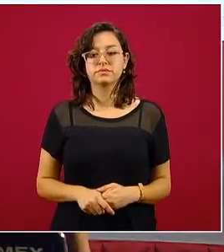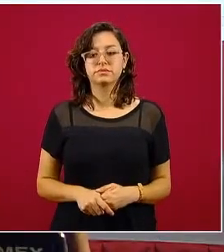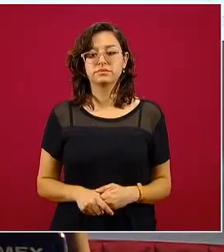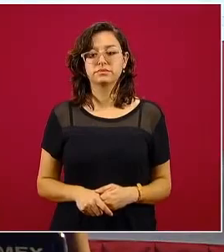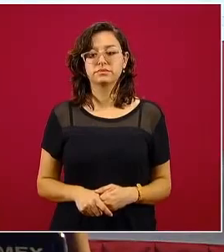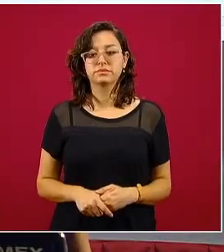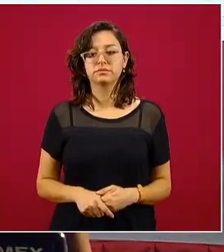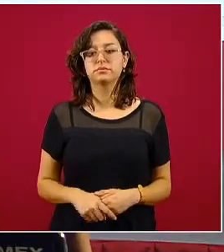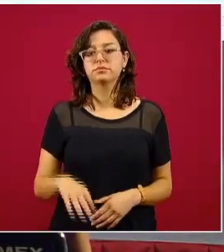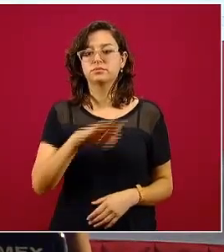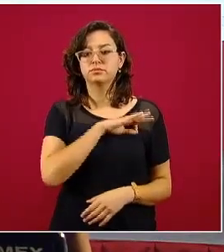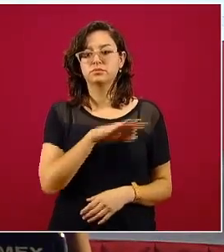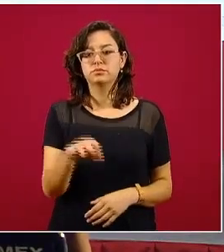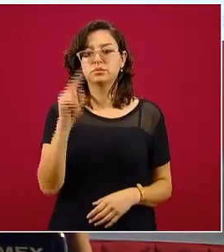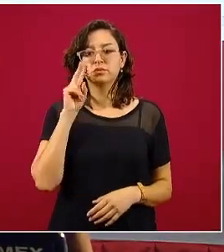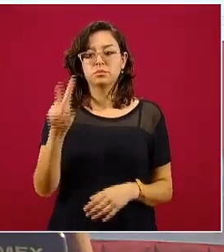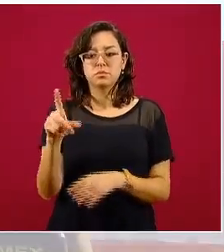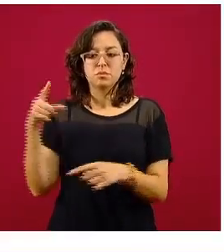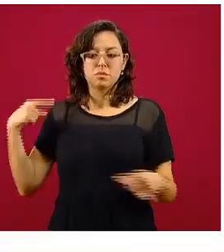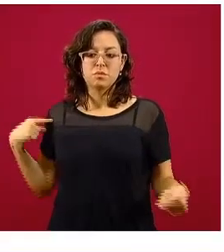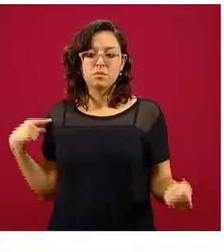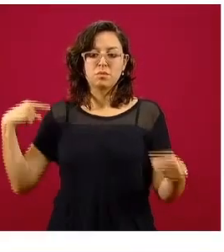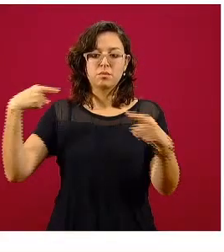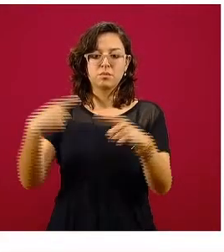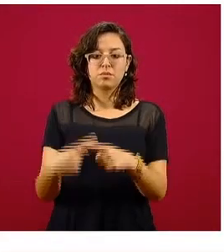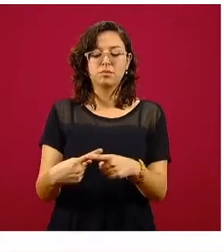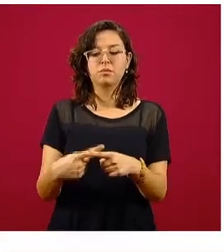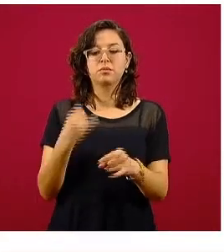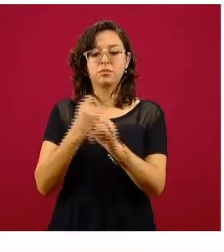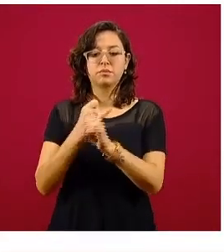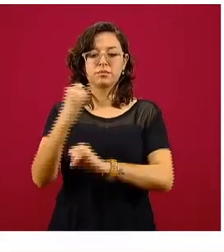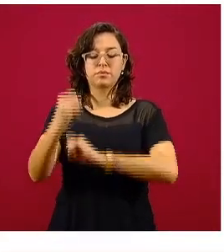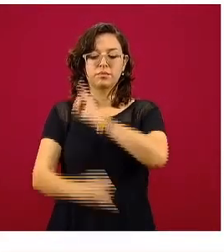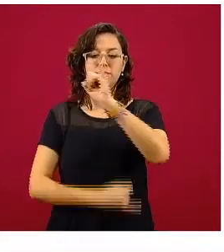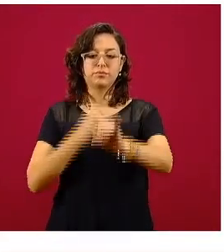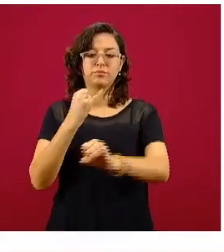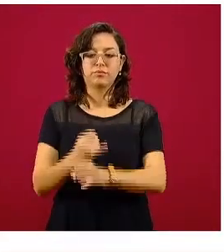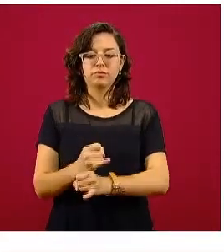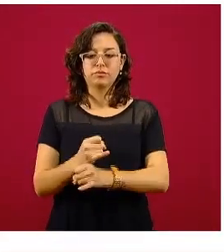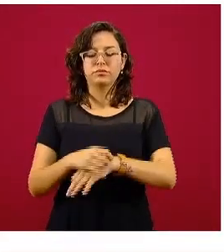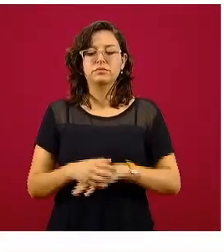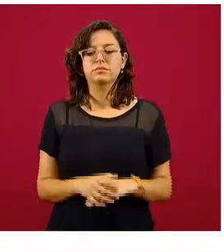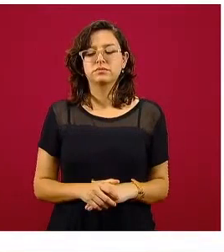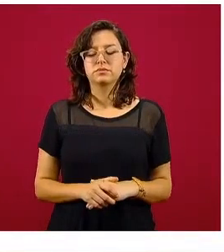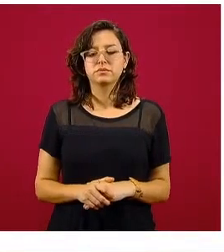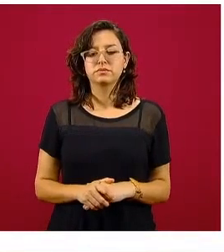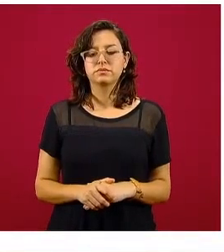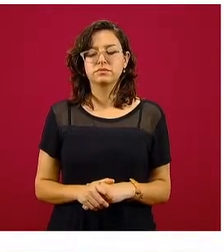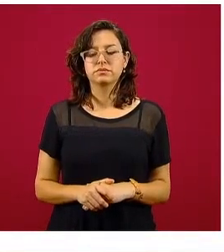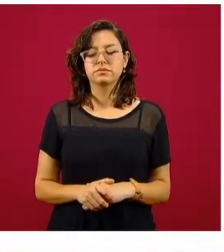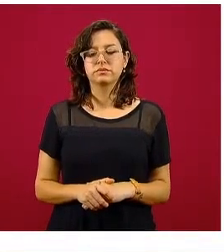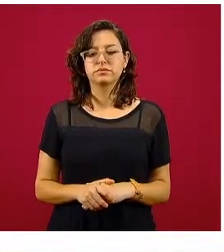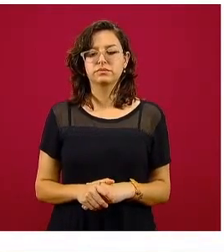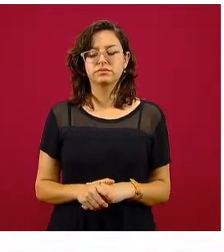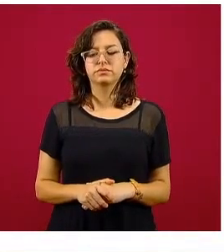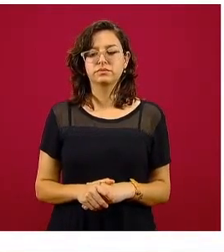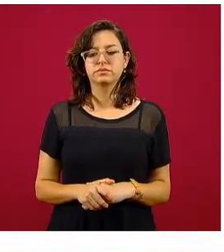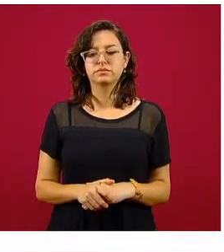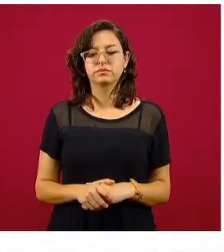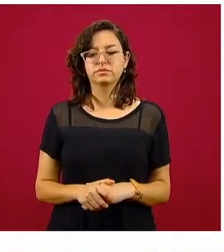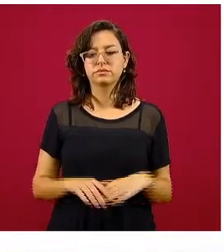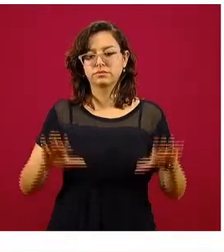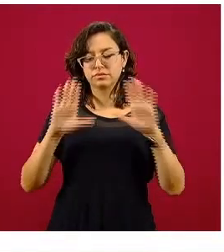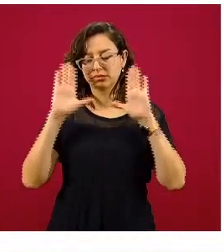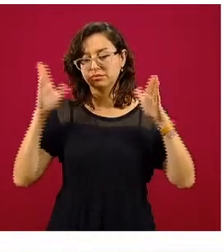en donde presentamos la actualización de las cifras internacionales, esta está enfocada prácticamente